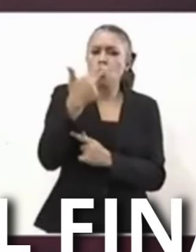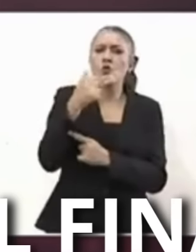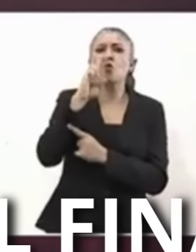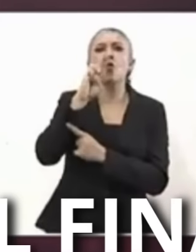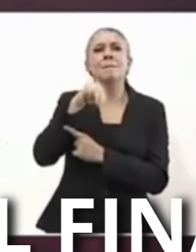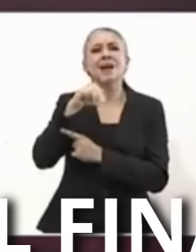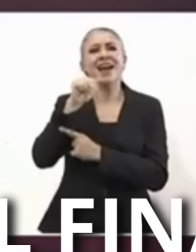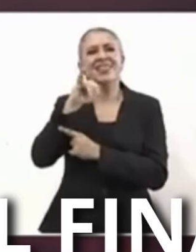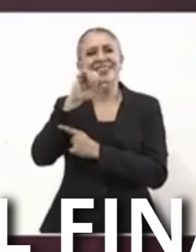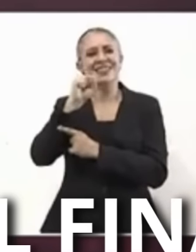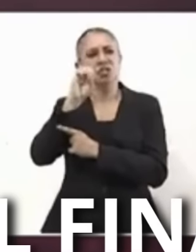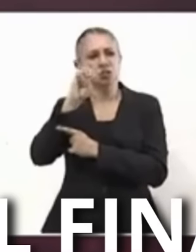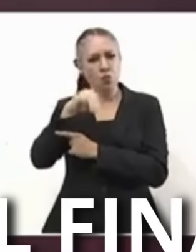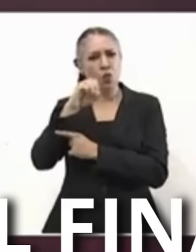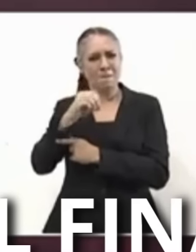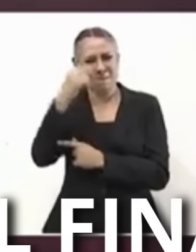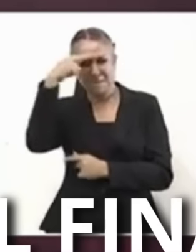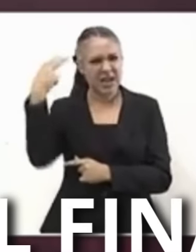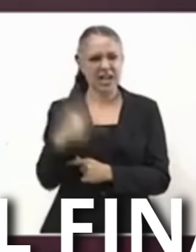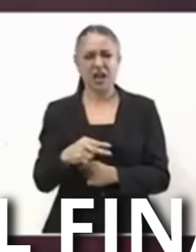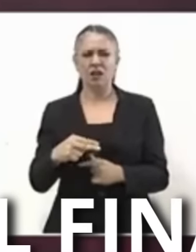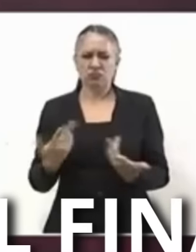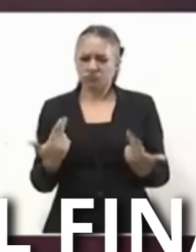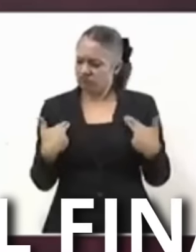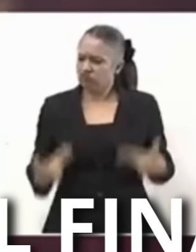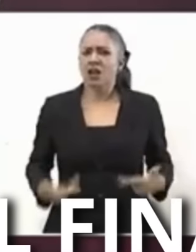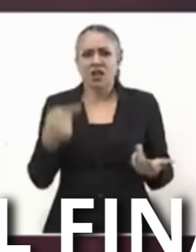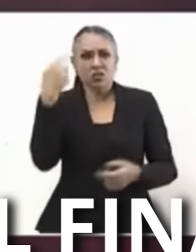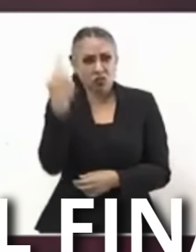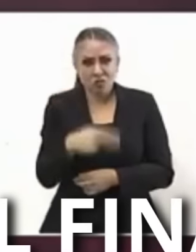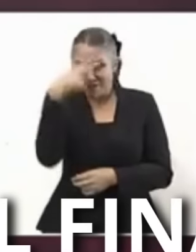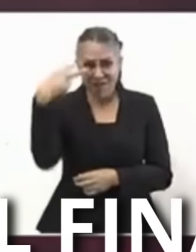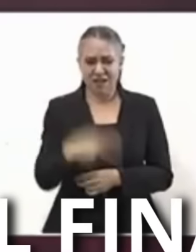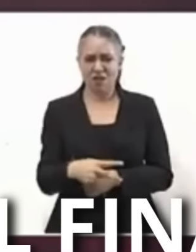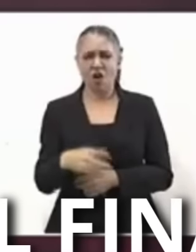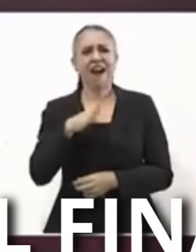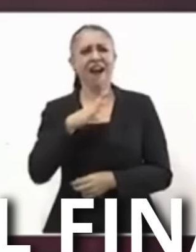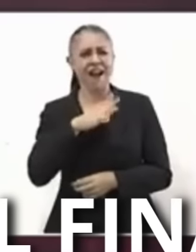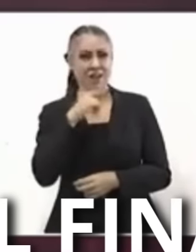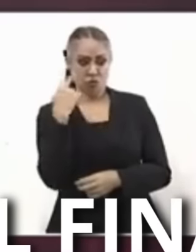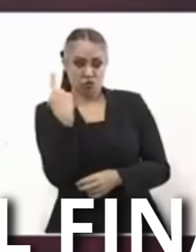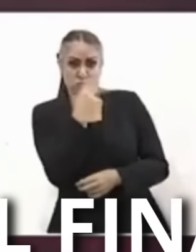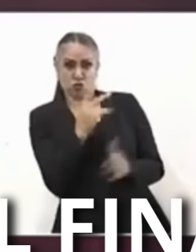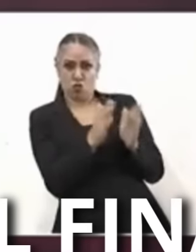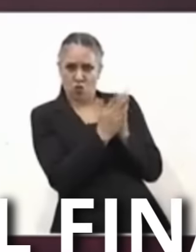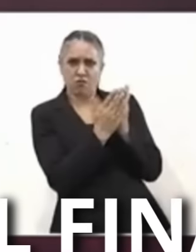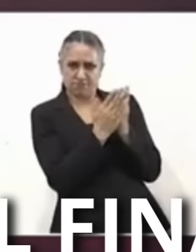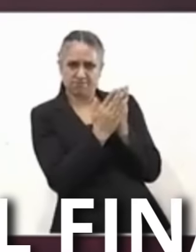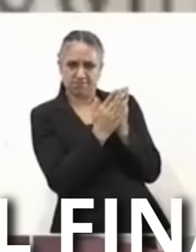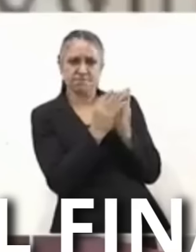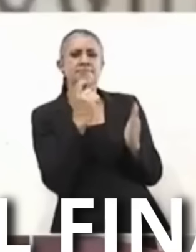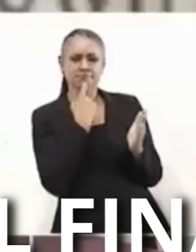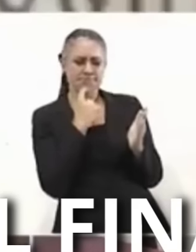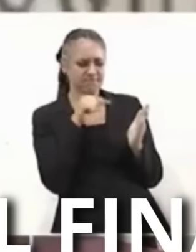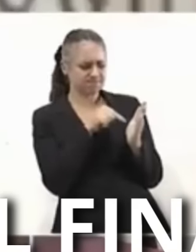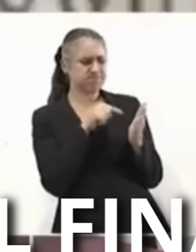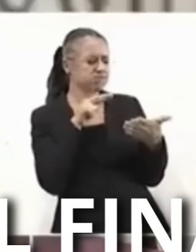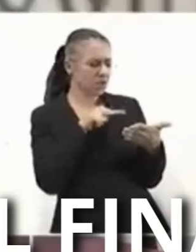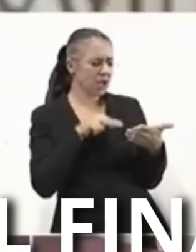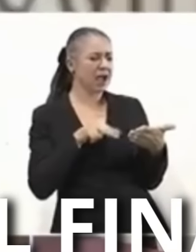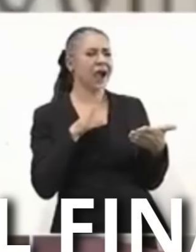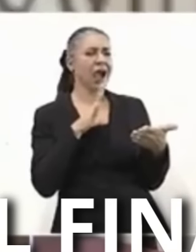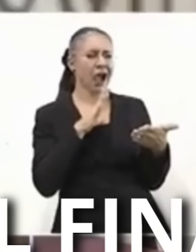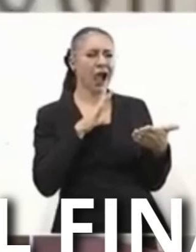Y en su libro Nos explica Que tiene dos pilares Un pilar Que es